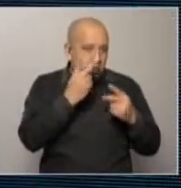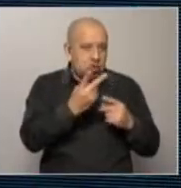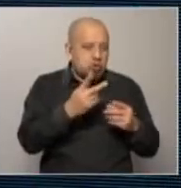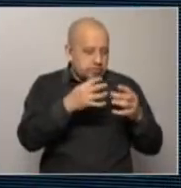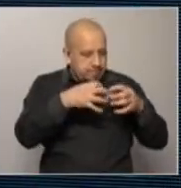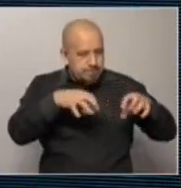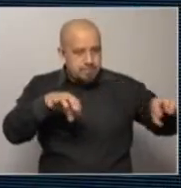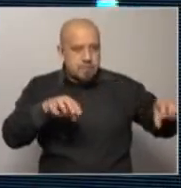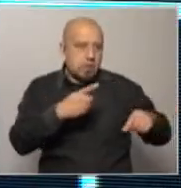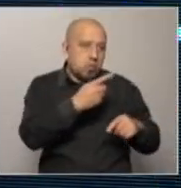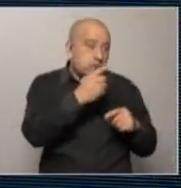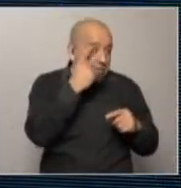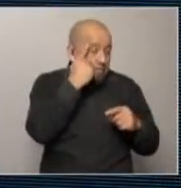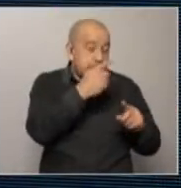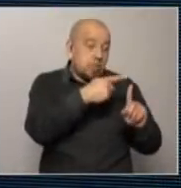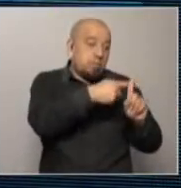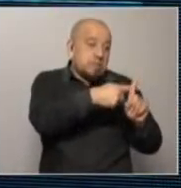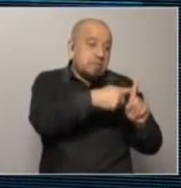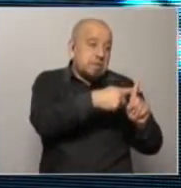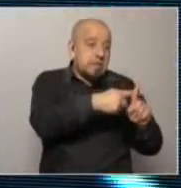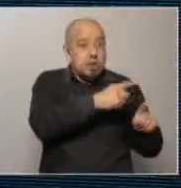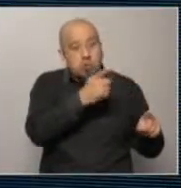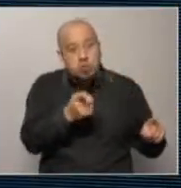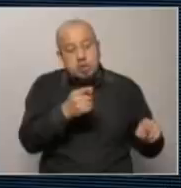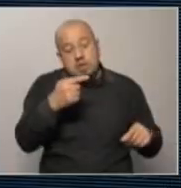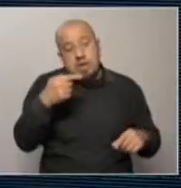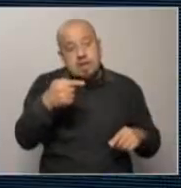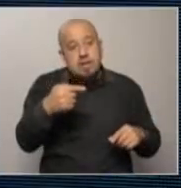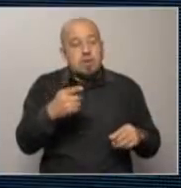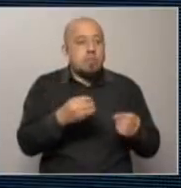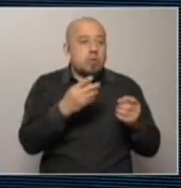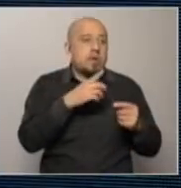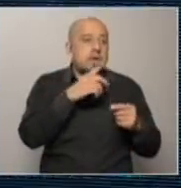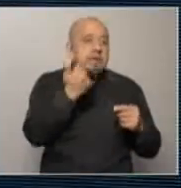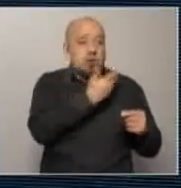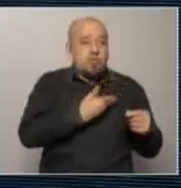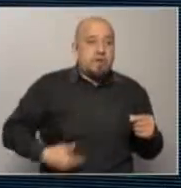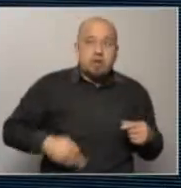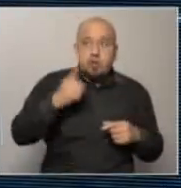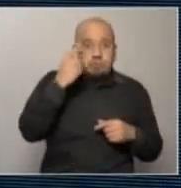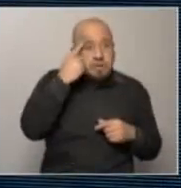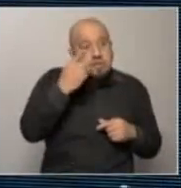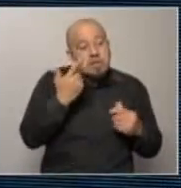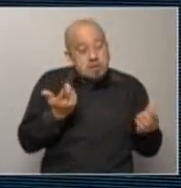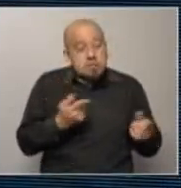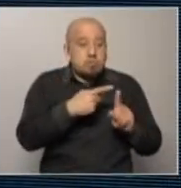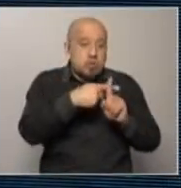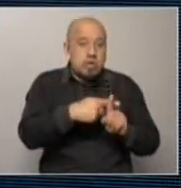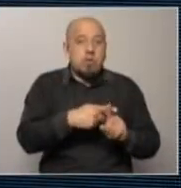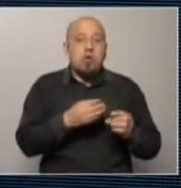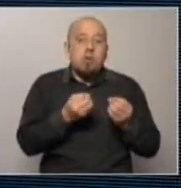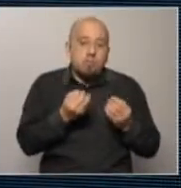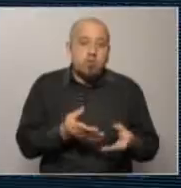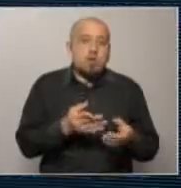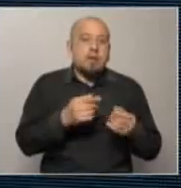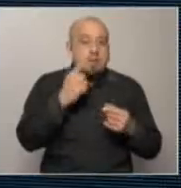digamos optimista y otra pesimista la optimista es la del gobierno este que en cierto modo cree que